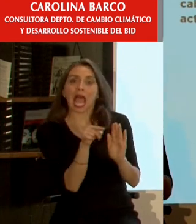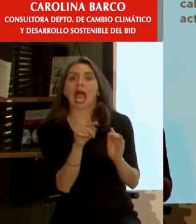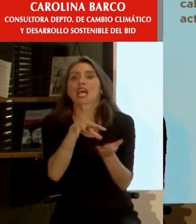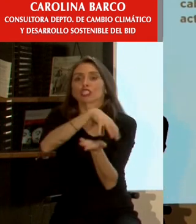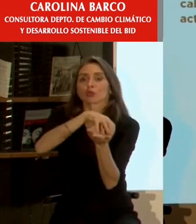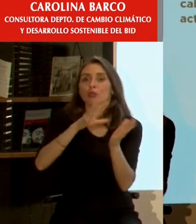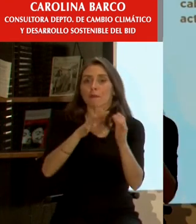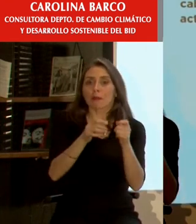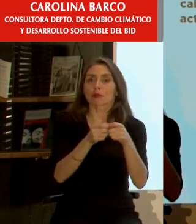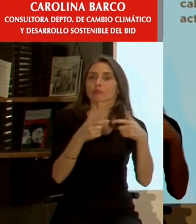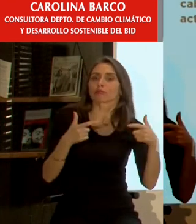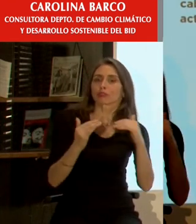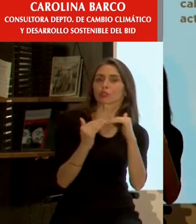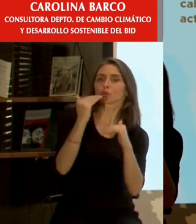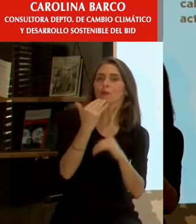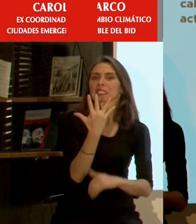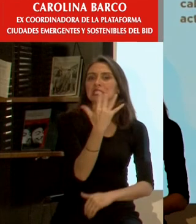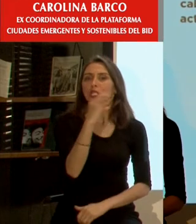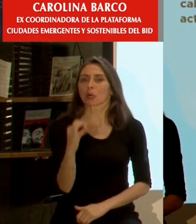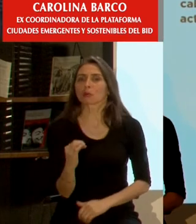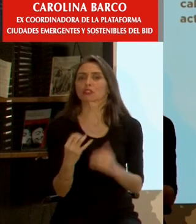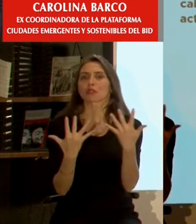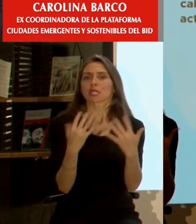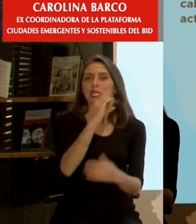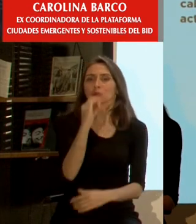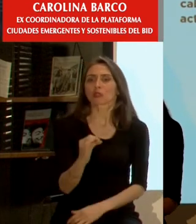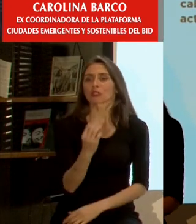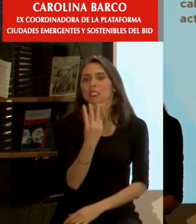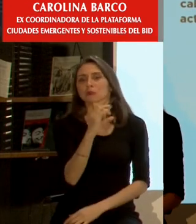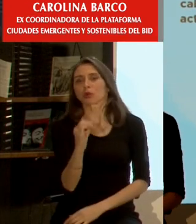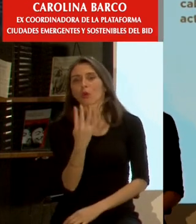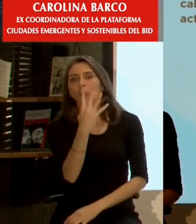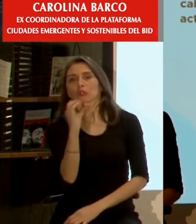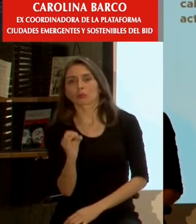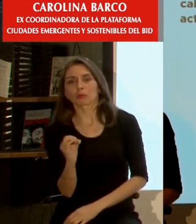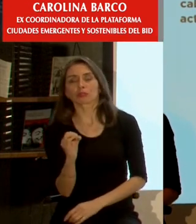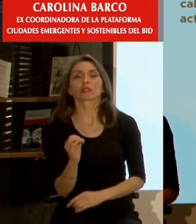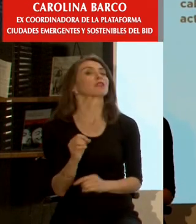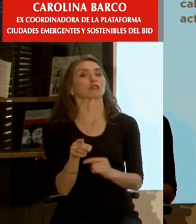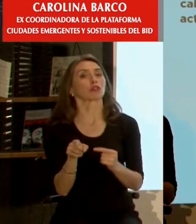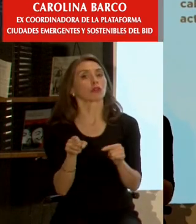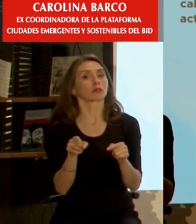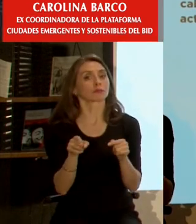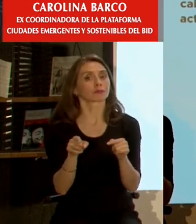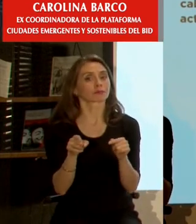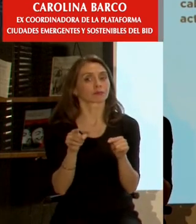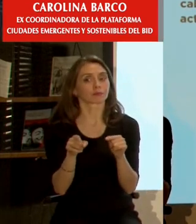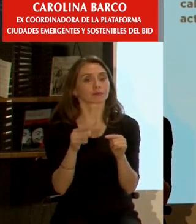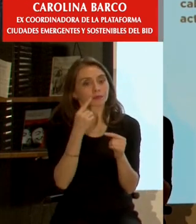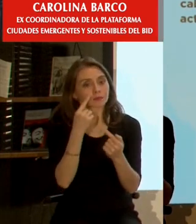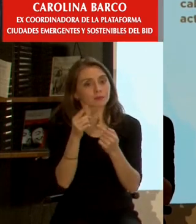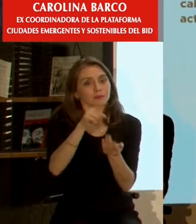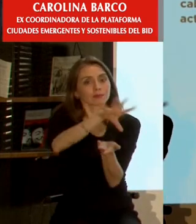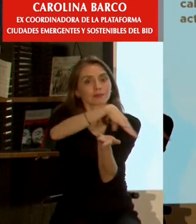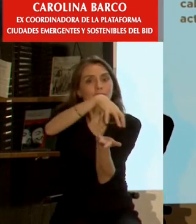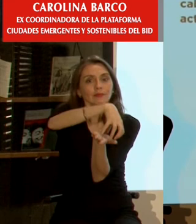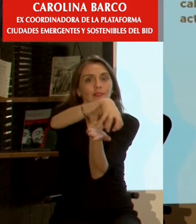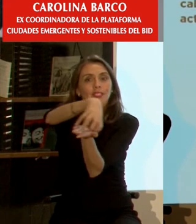presentan un crecimiento un 5 un 10 un 3 un 4 que ya no es la tasa que están presentando nuestras ciudades